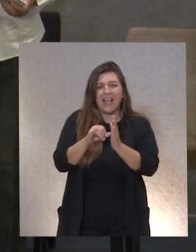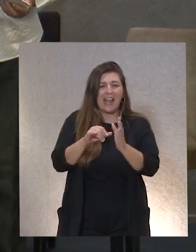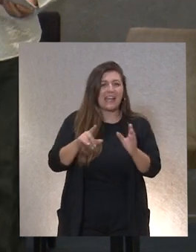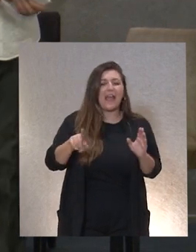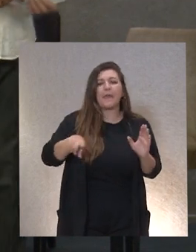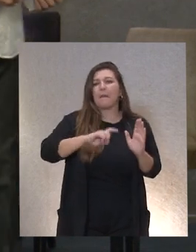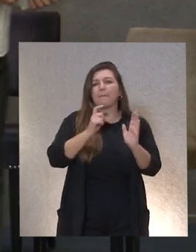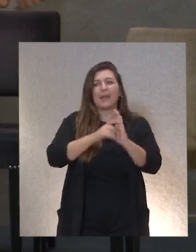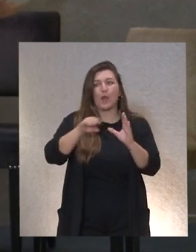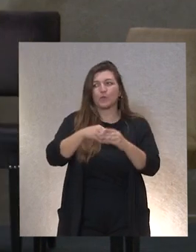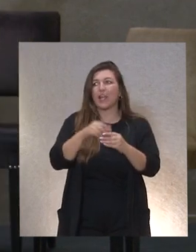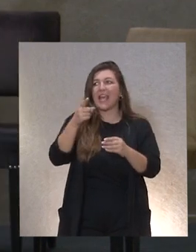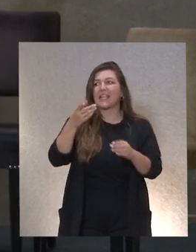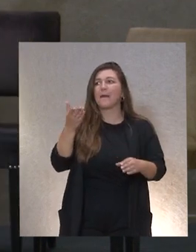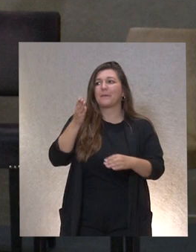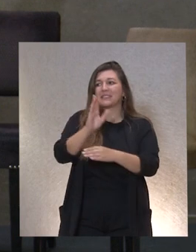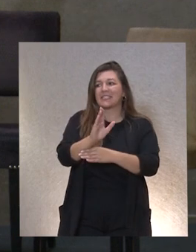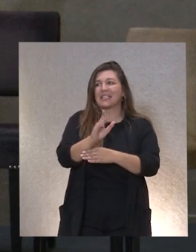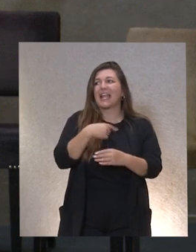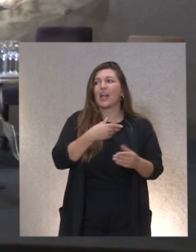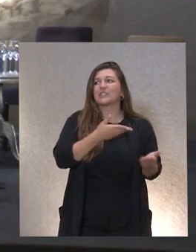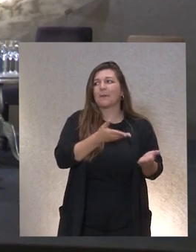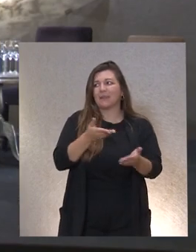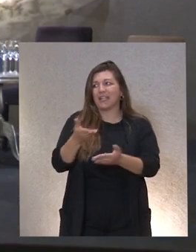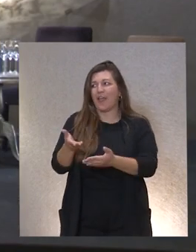a sus invitados. Marisol, por favor, bienvenida.